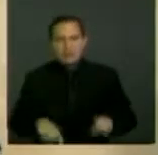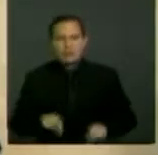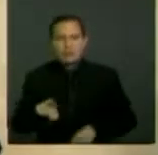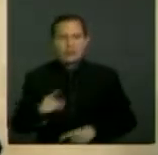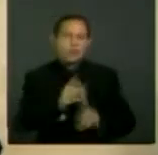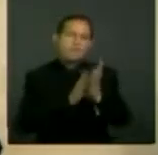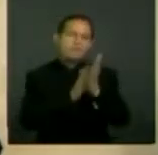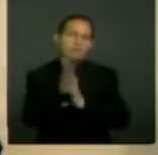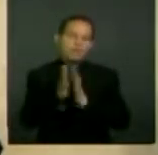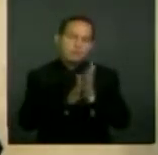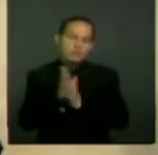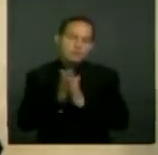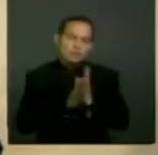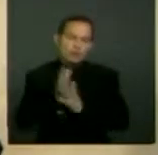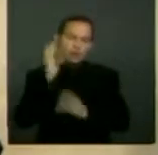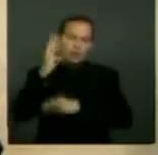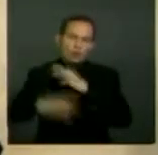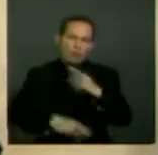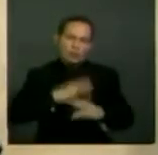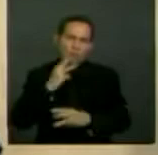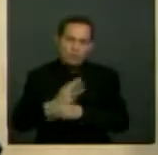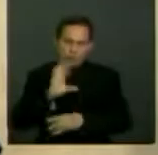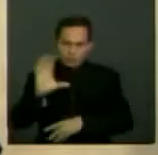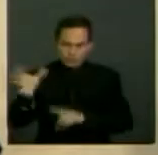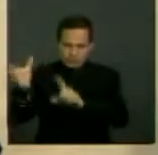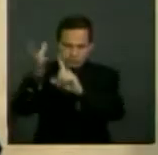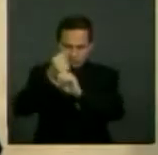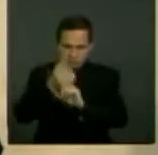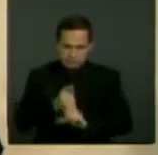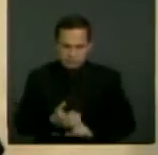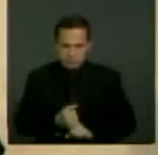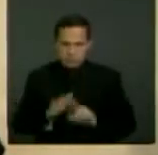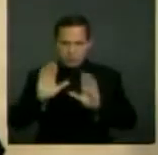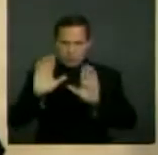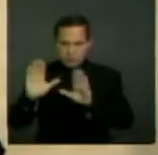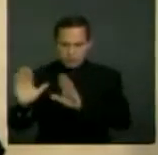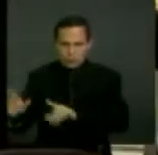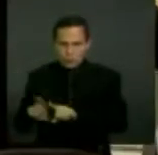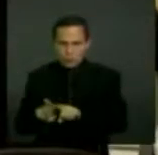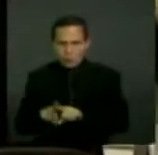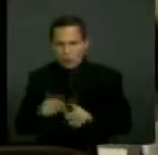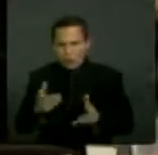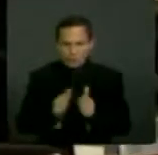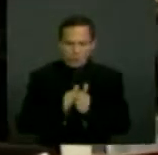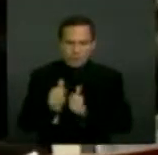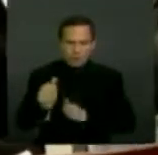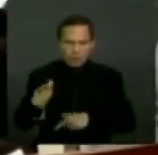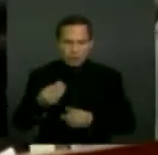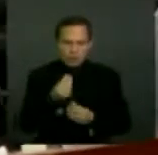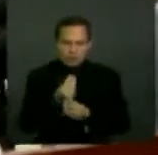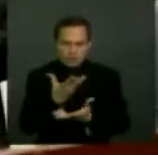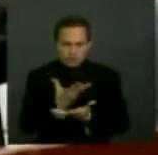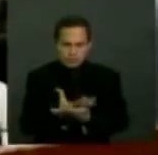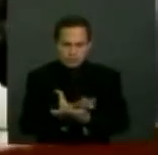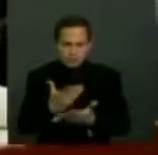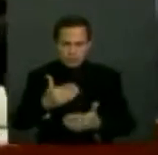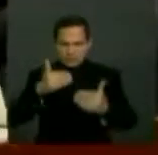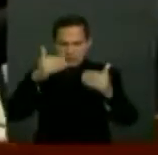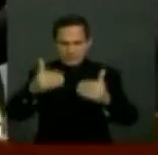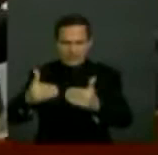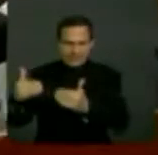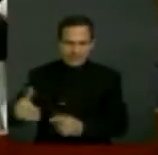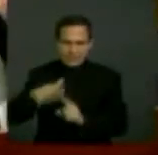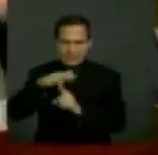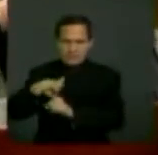mundiales que han identificado diferentes tipos de medida para superar situaciones estructurales de discriminación que no contemplan